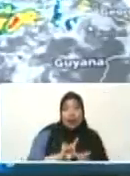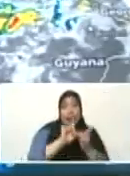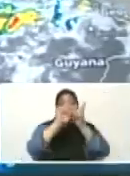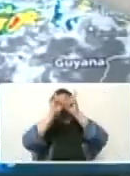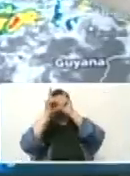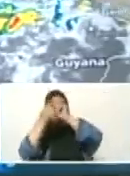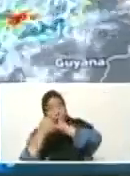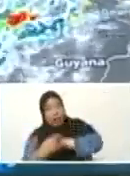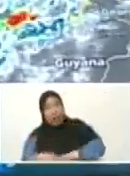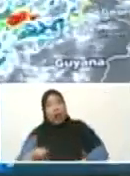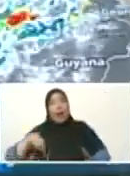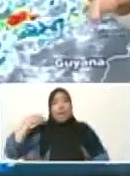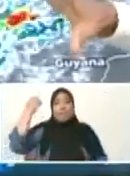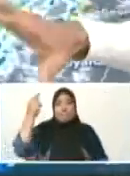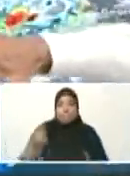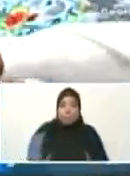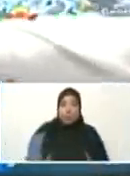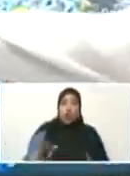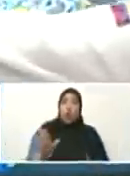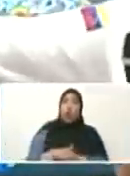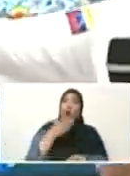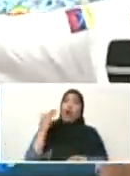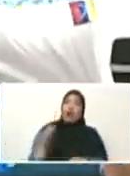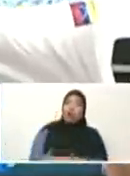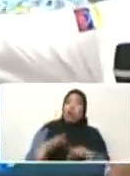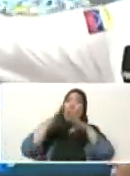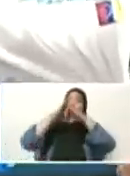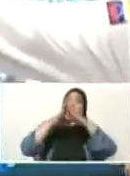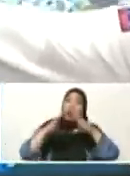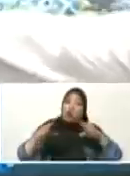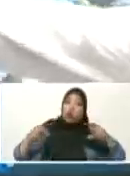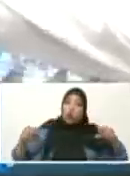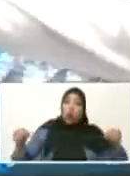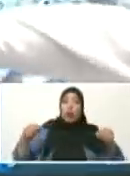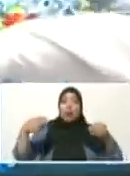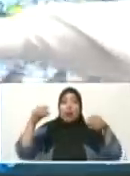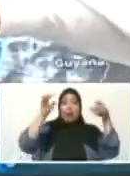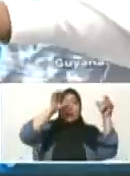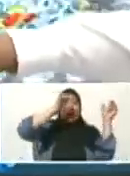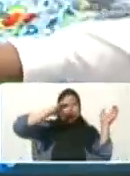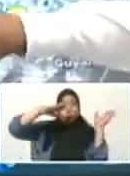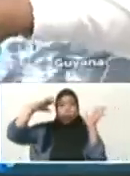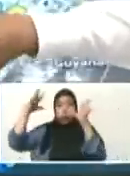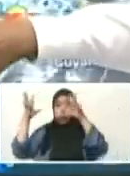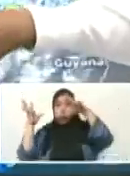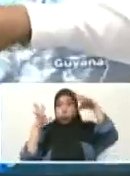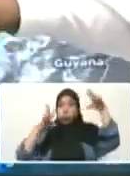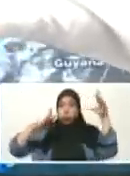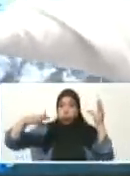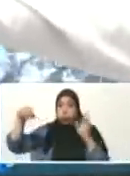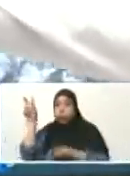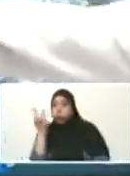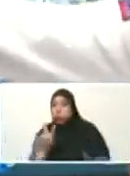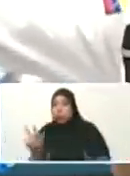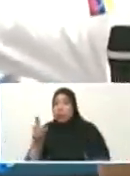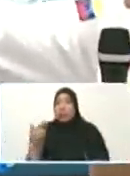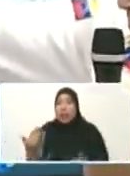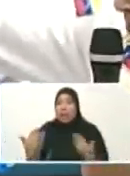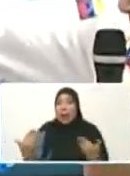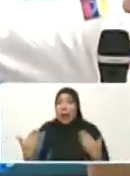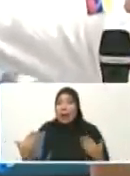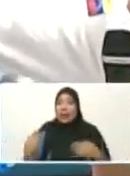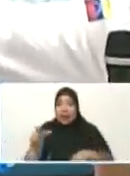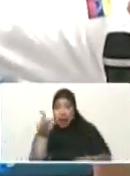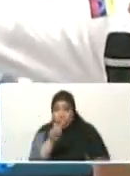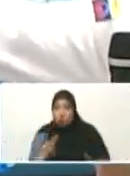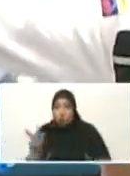el día de mañana y el día jueves, todas las bandas de nudosidad que acompañan la zona de convergencia, todo lo que se